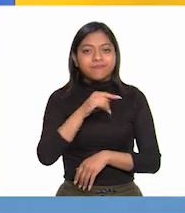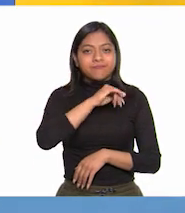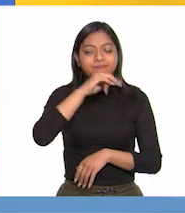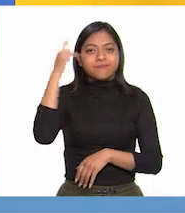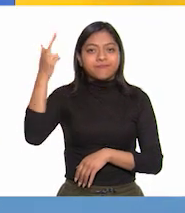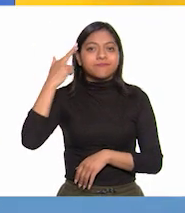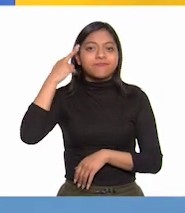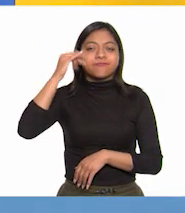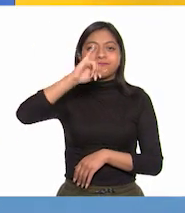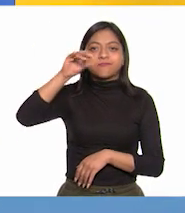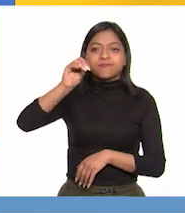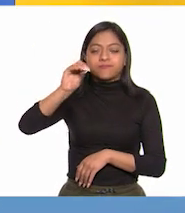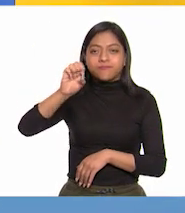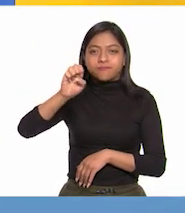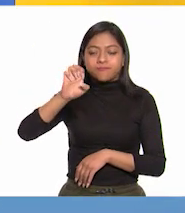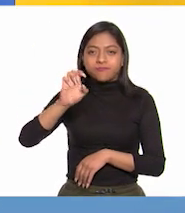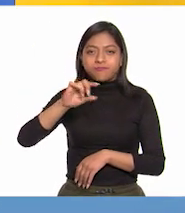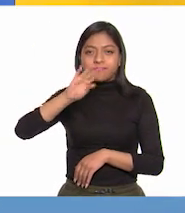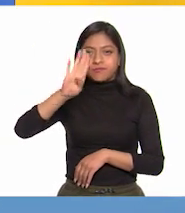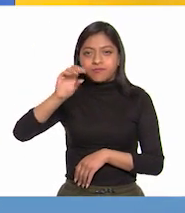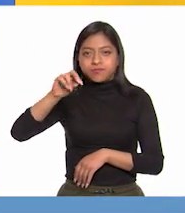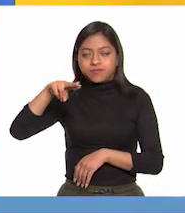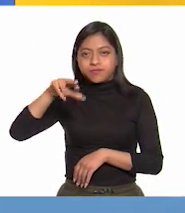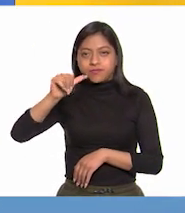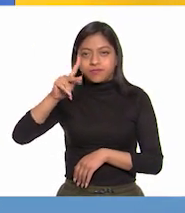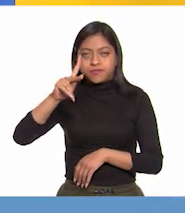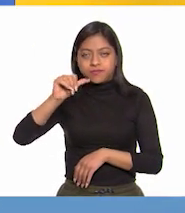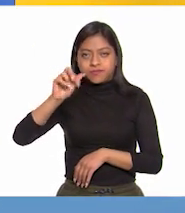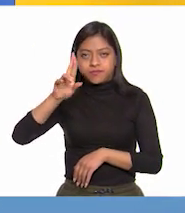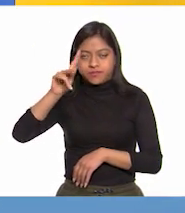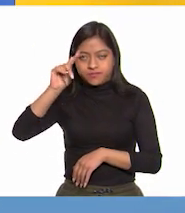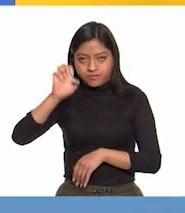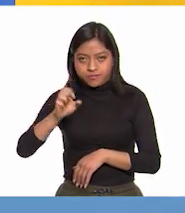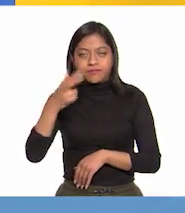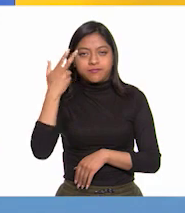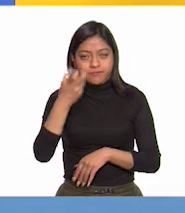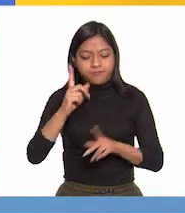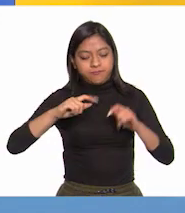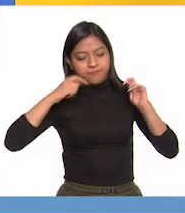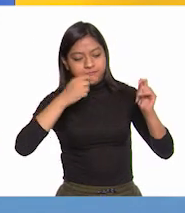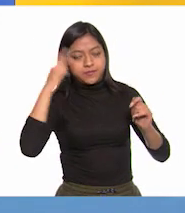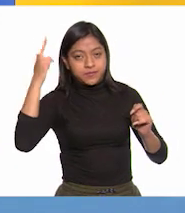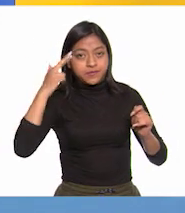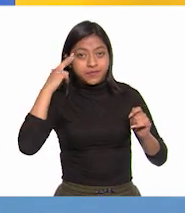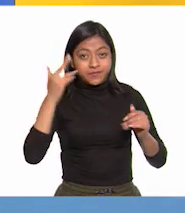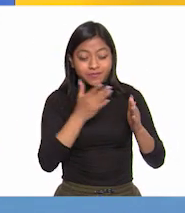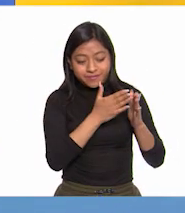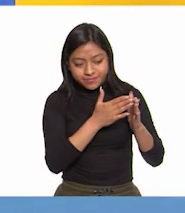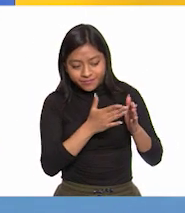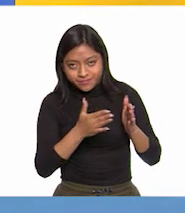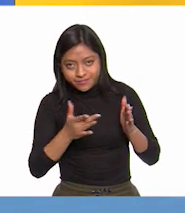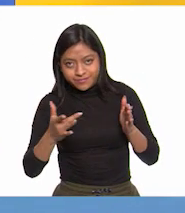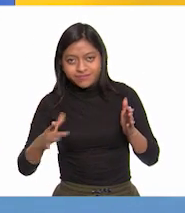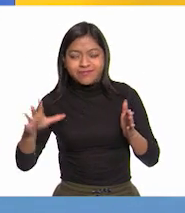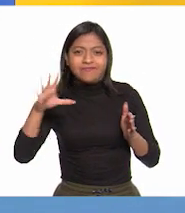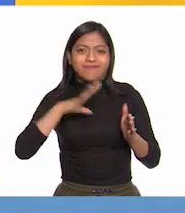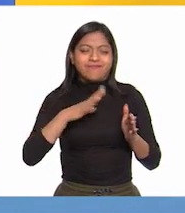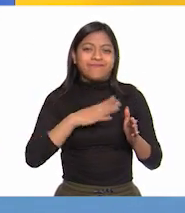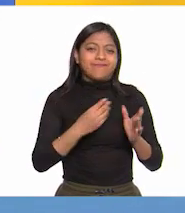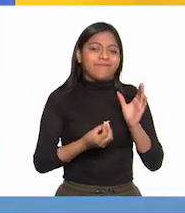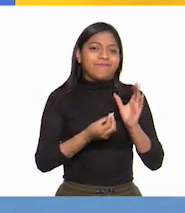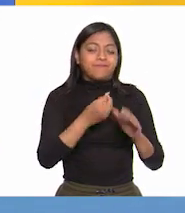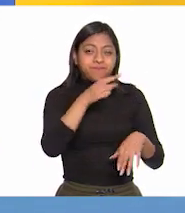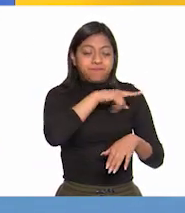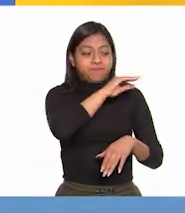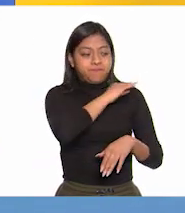Bonaparte, hermano de Napoleón Bonaparte. Durante ese tiempo ocurrieron insurrecciones del pueblo español